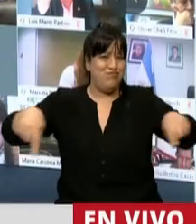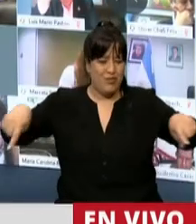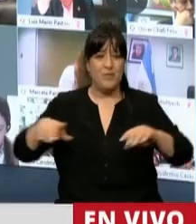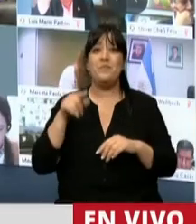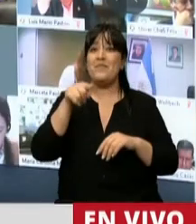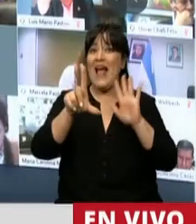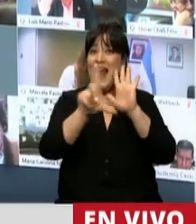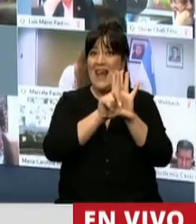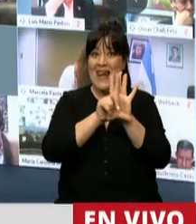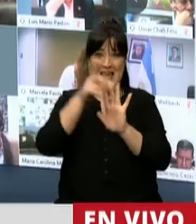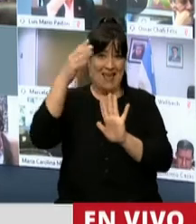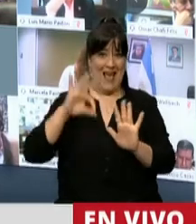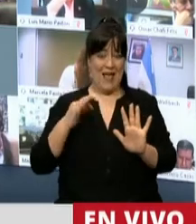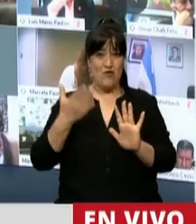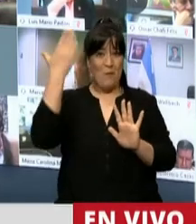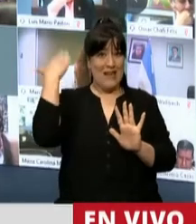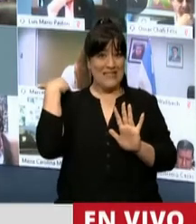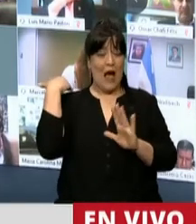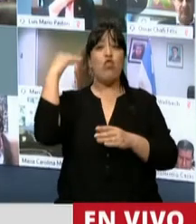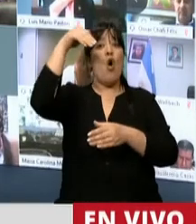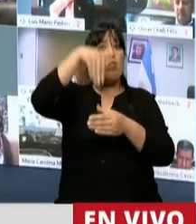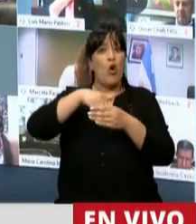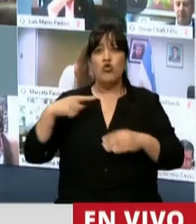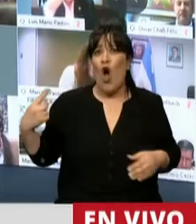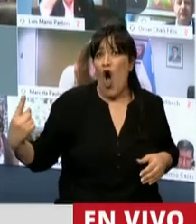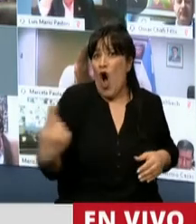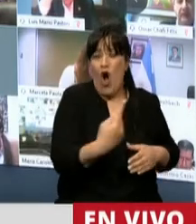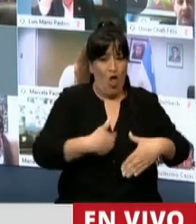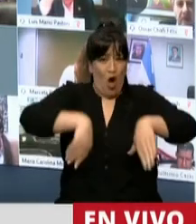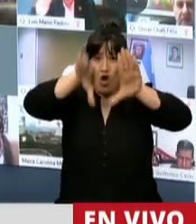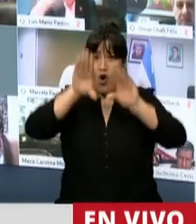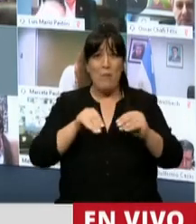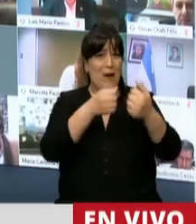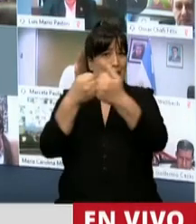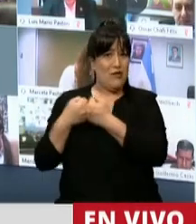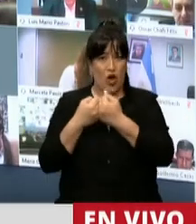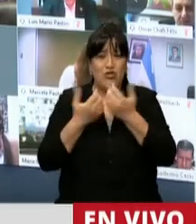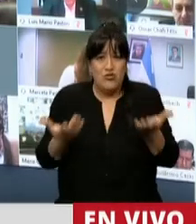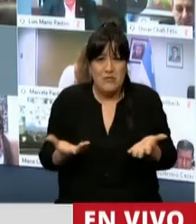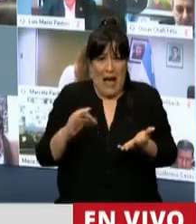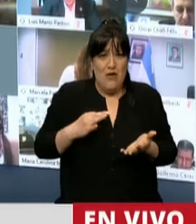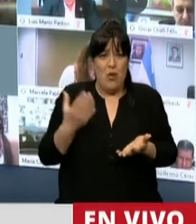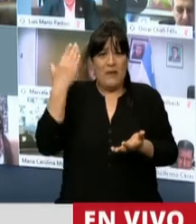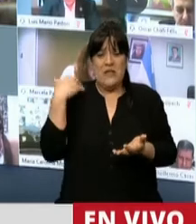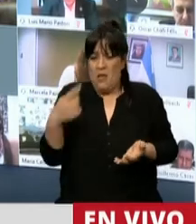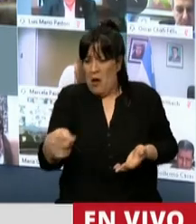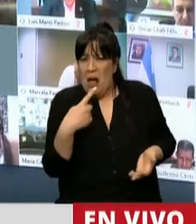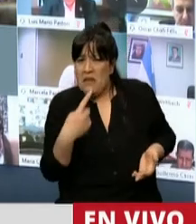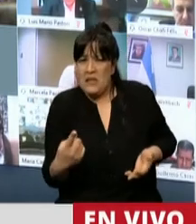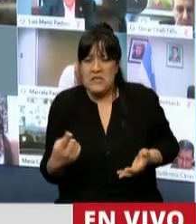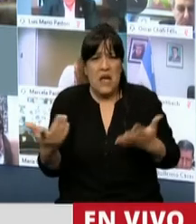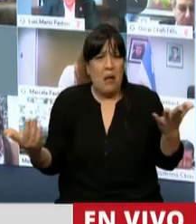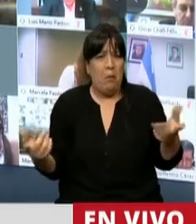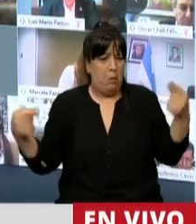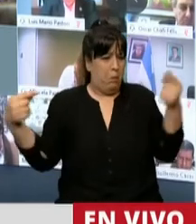Una ley que votamos por unanimidad. Me llama la atención cuando hablan con desdén